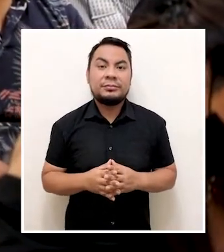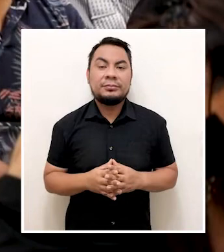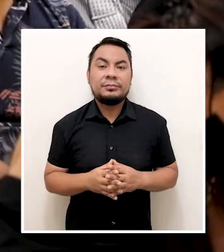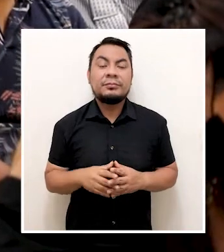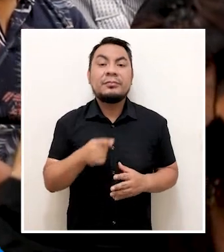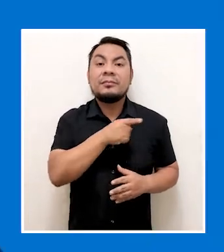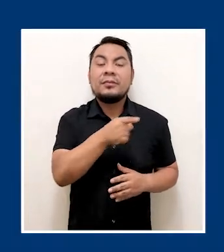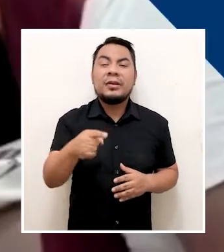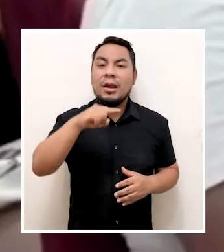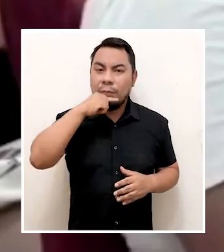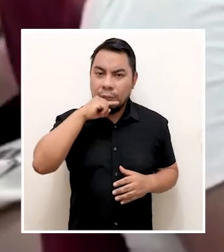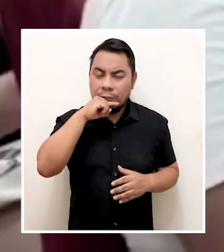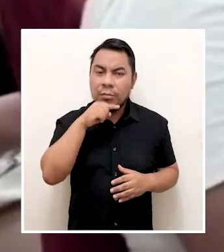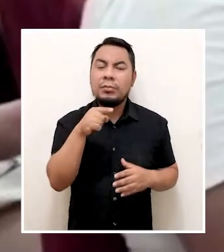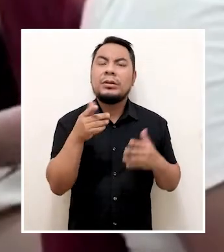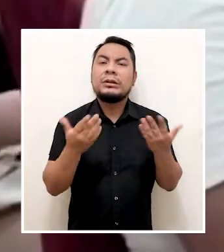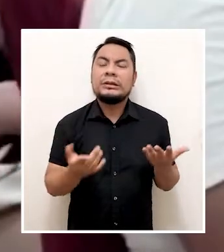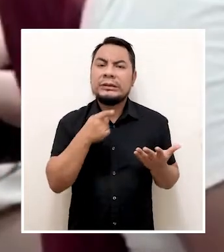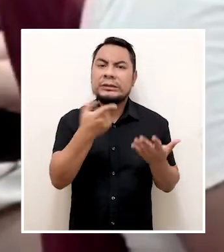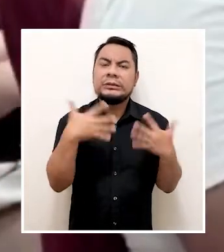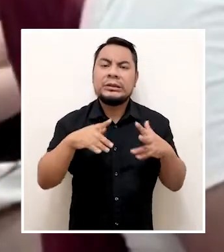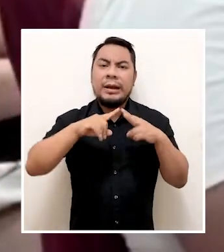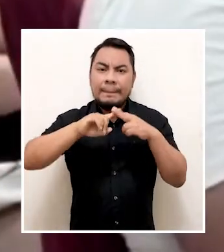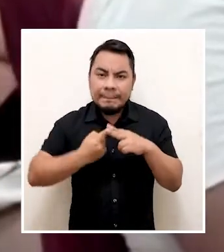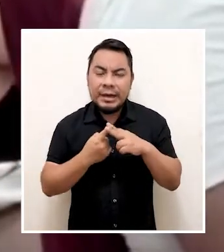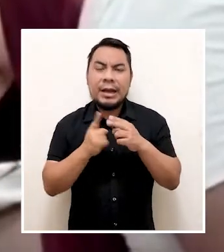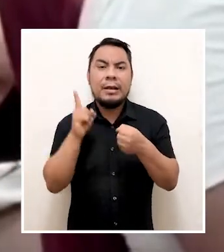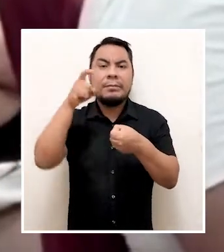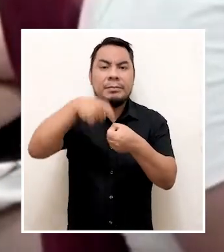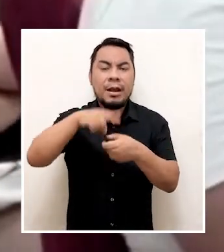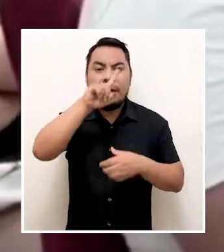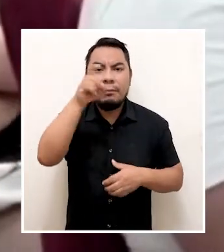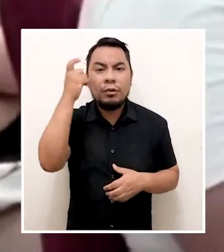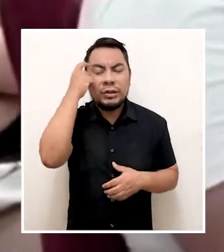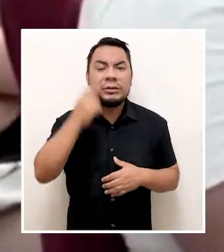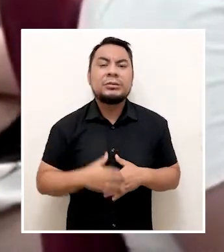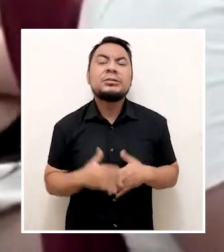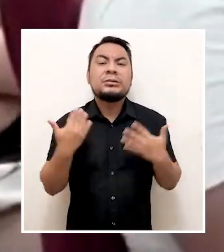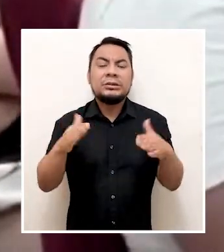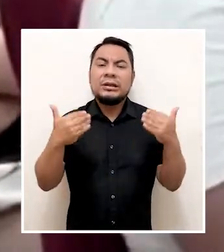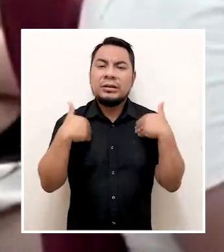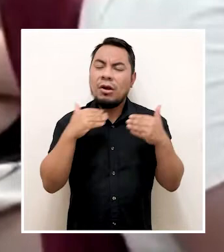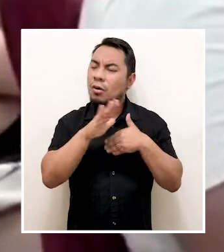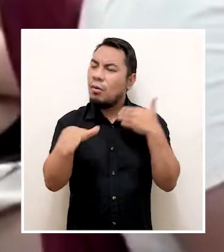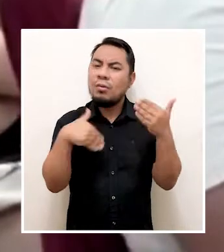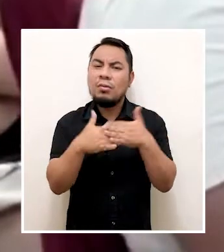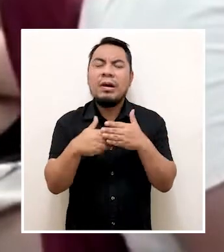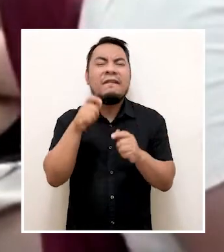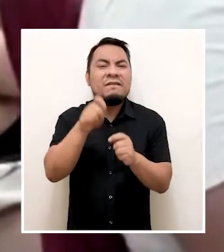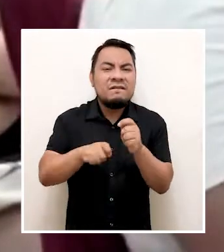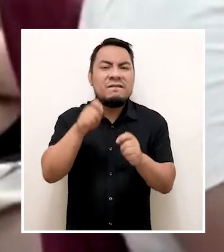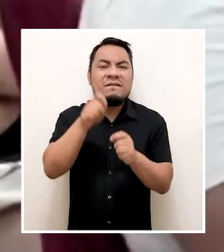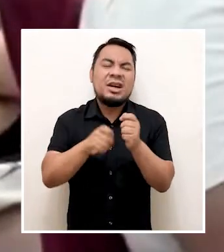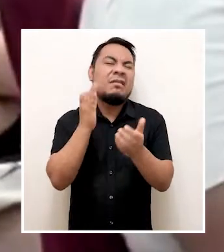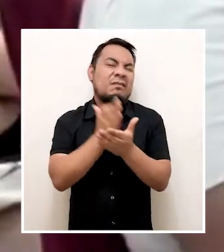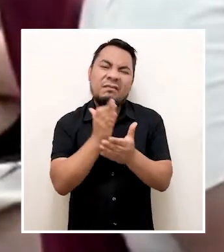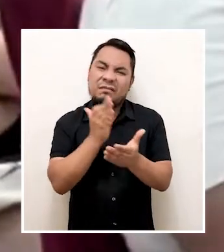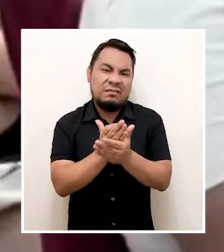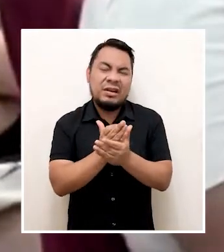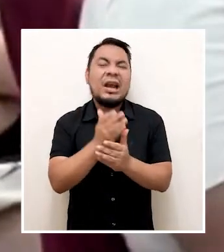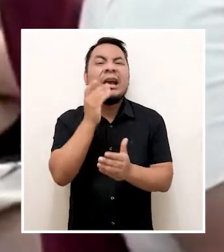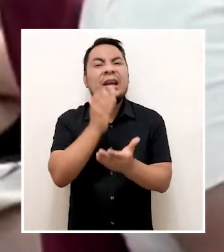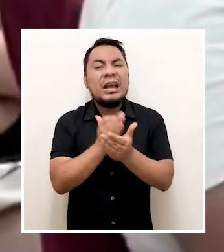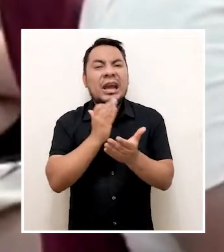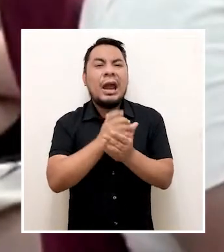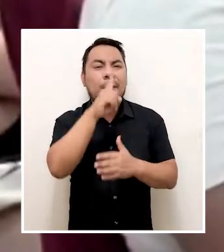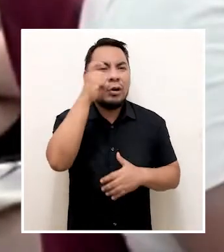política. Las mujeres que nos hemos empezado a participar en política hemos tenido todo tipo de acoso,